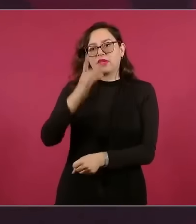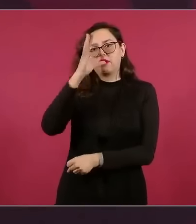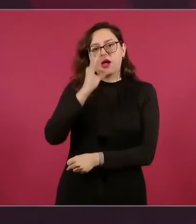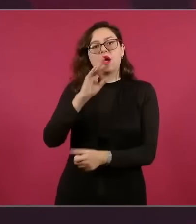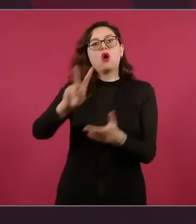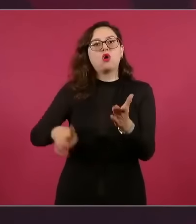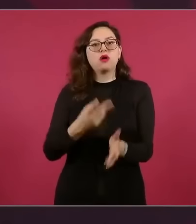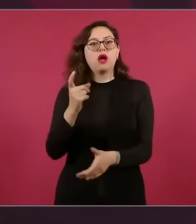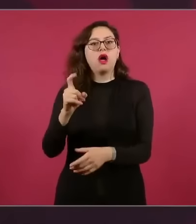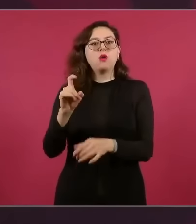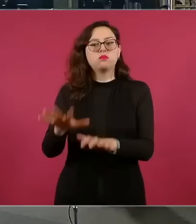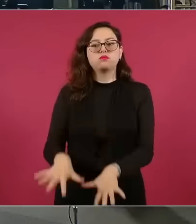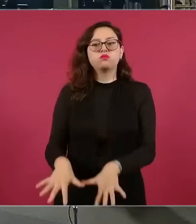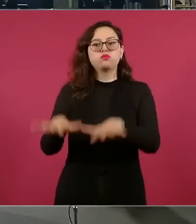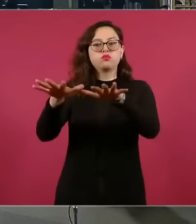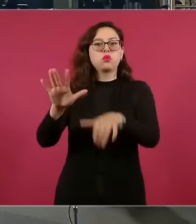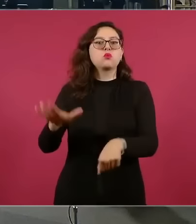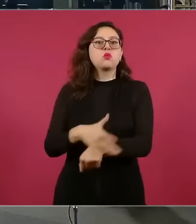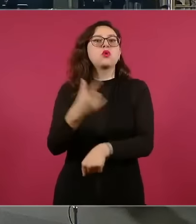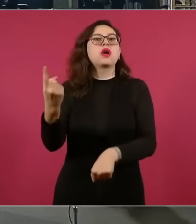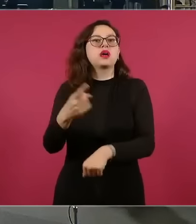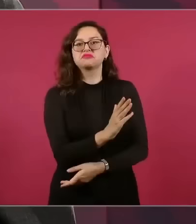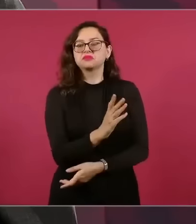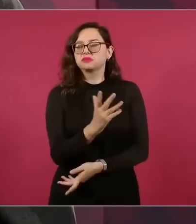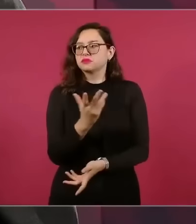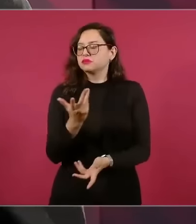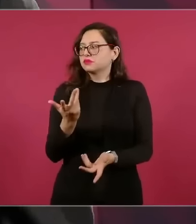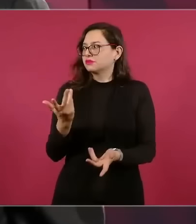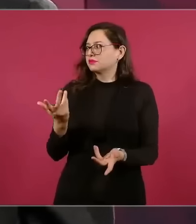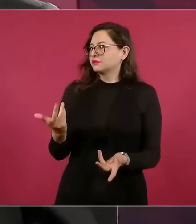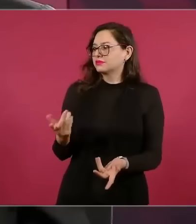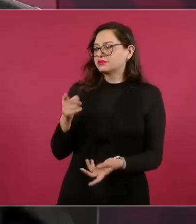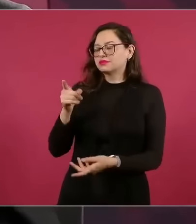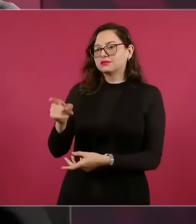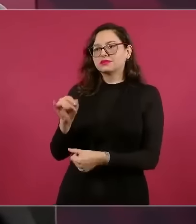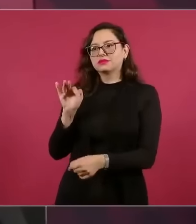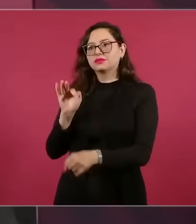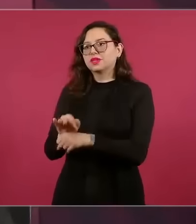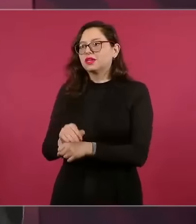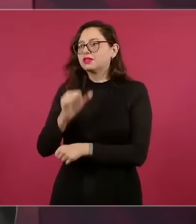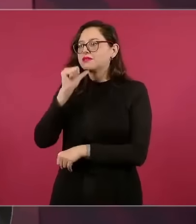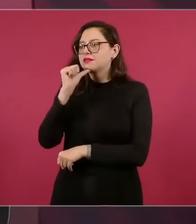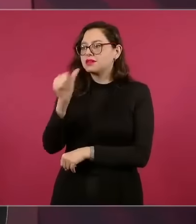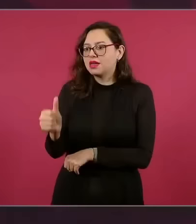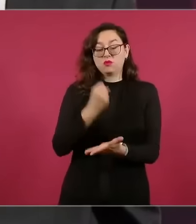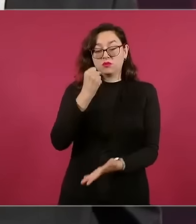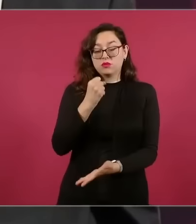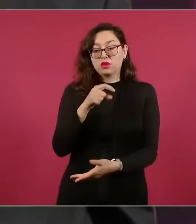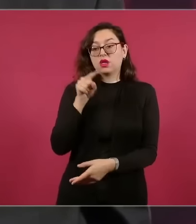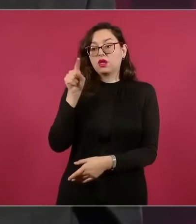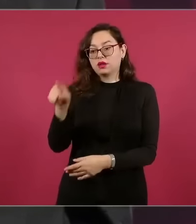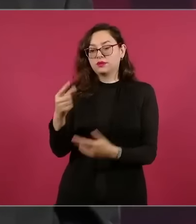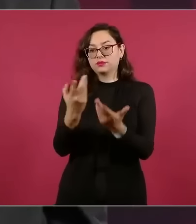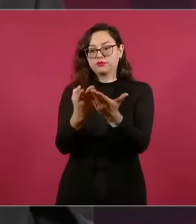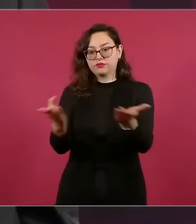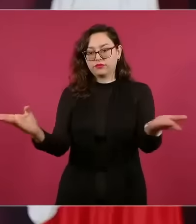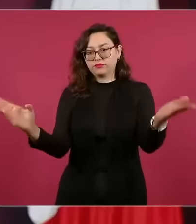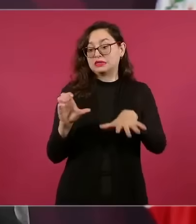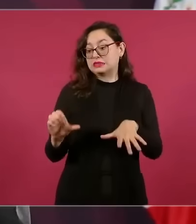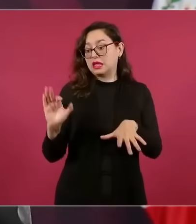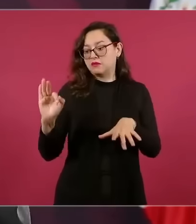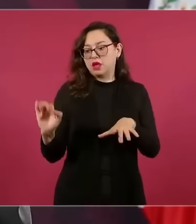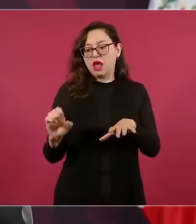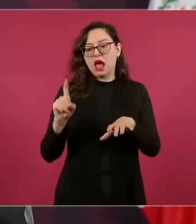resuelvo emitir un decreto para que se le permita a la Comisión Federal